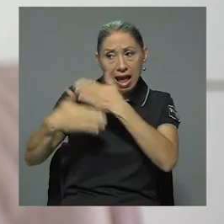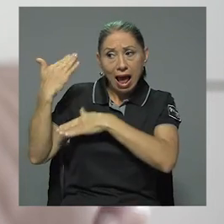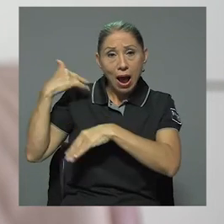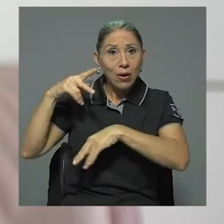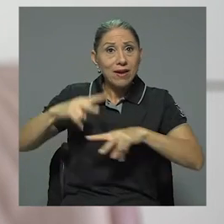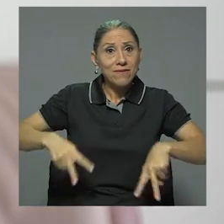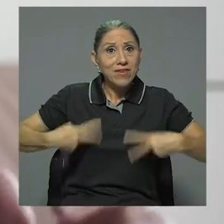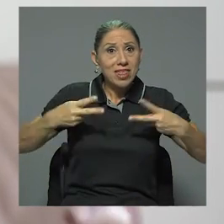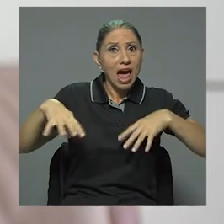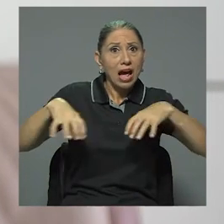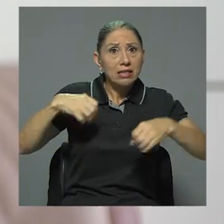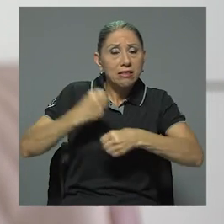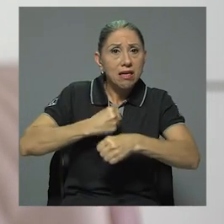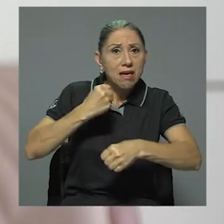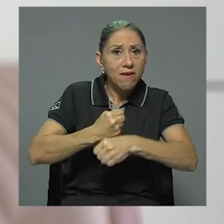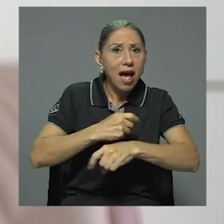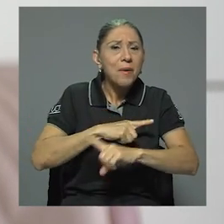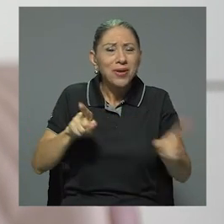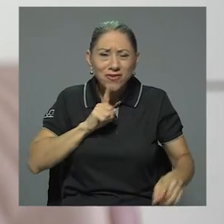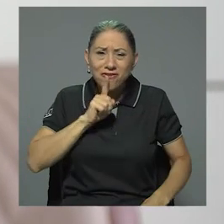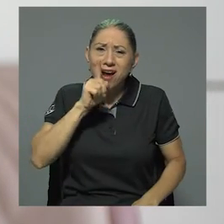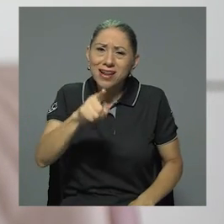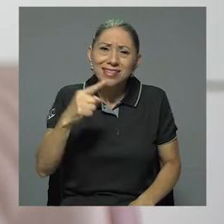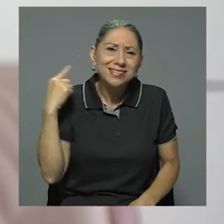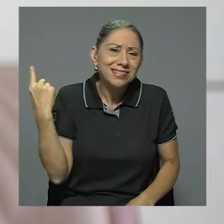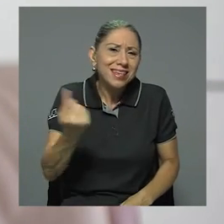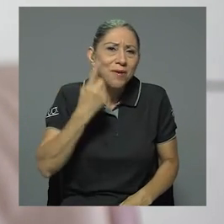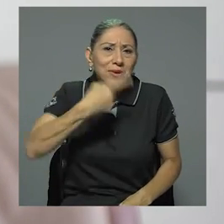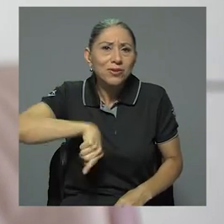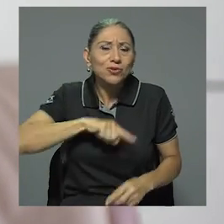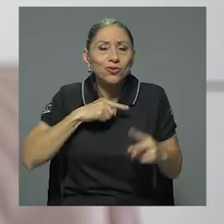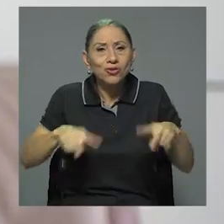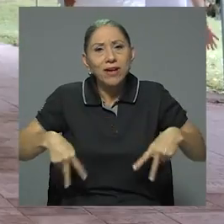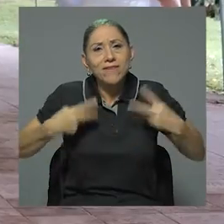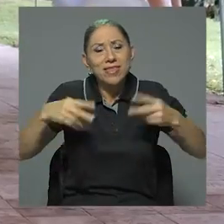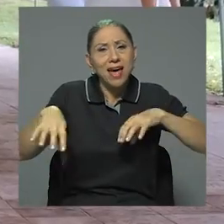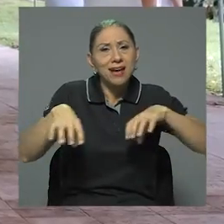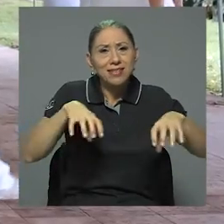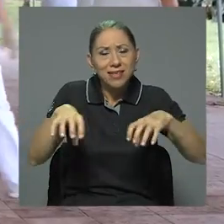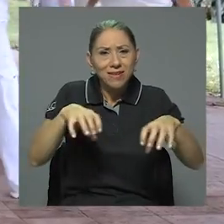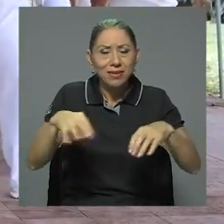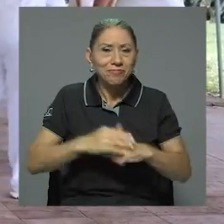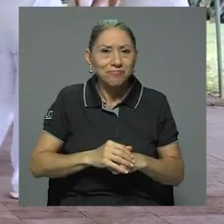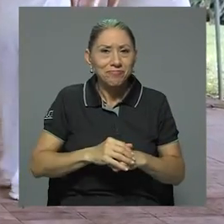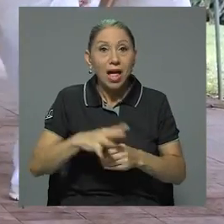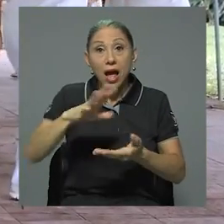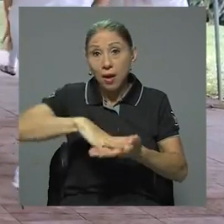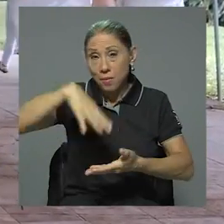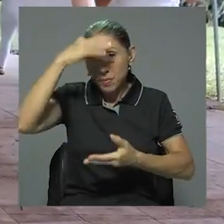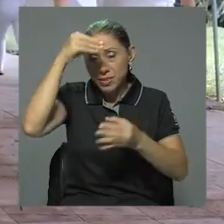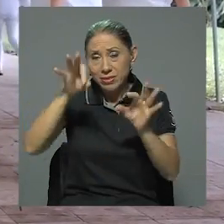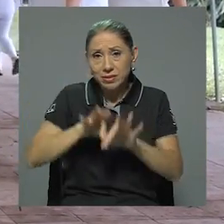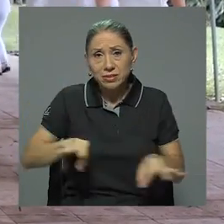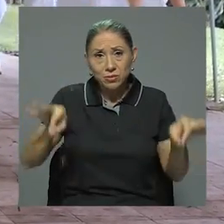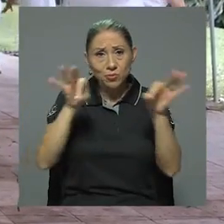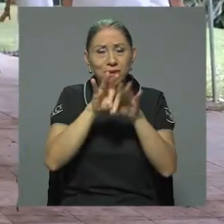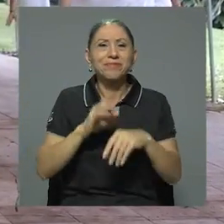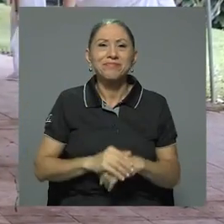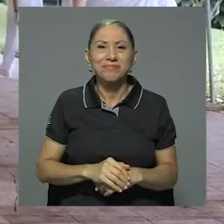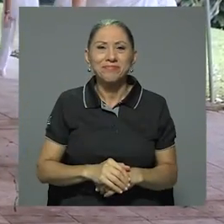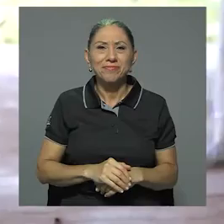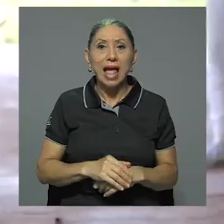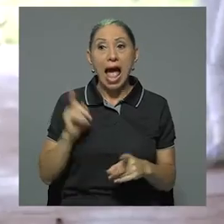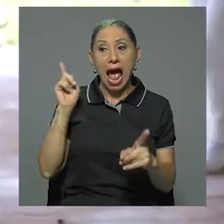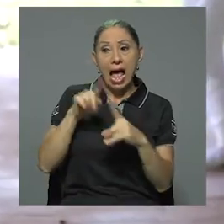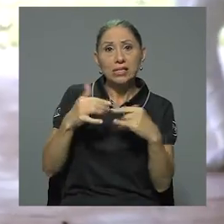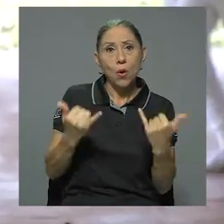activo, y voy a decir, pero no, en realidad siempre vamos a tener una vida activa y el aprendizaje es muy importante. A la